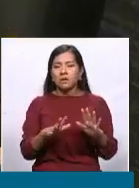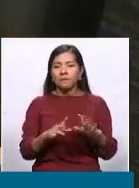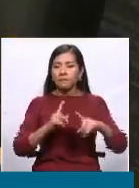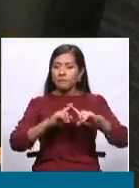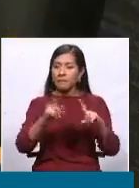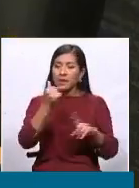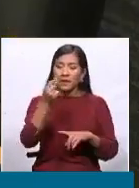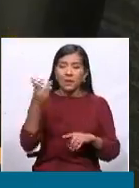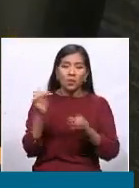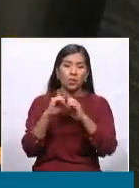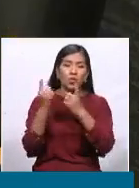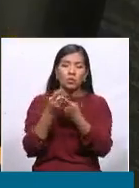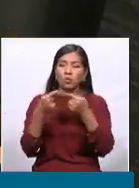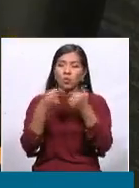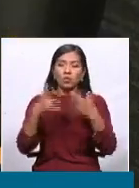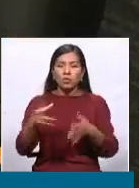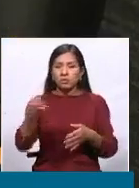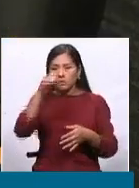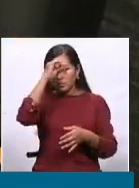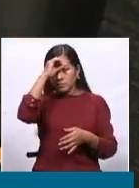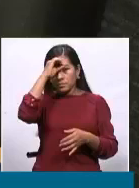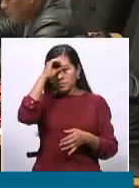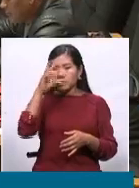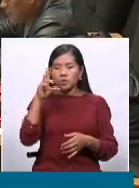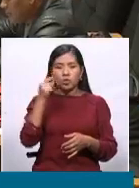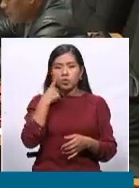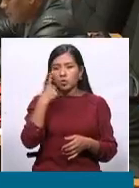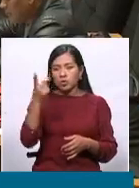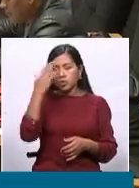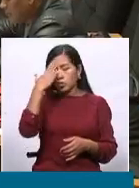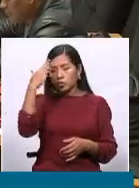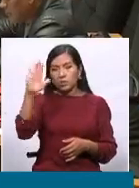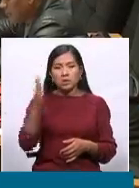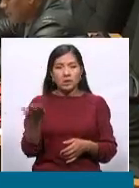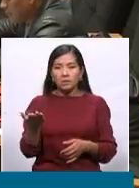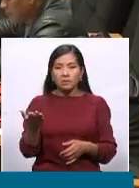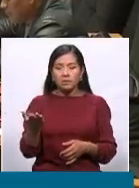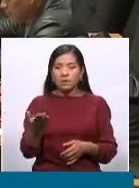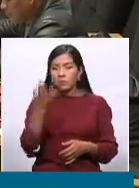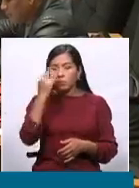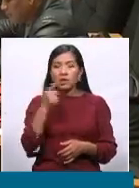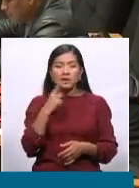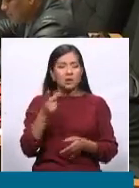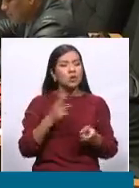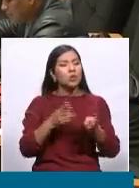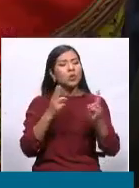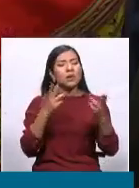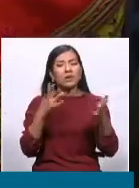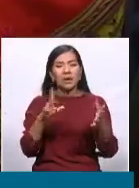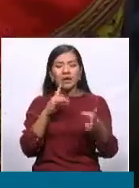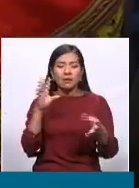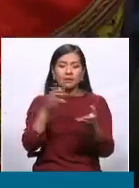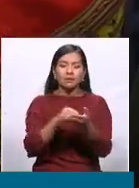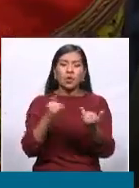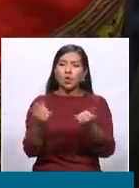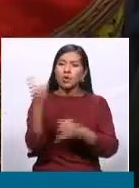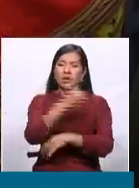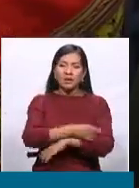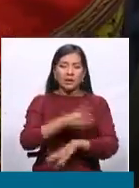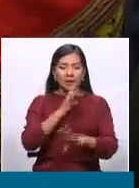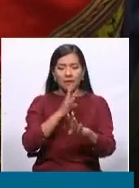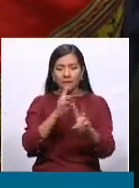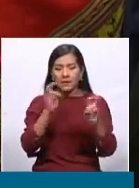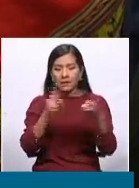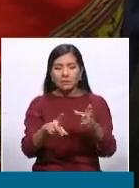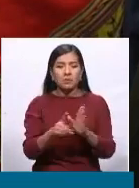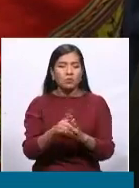políticos de oposición realmente se nota que no saben porque estaban pidiendo que se incorporen el orden del día que